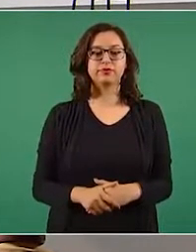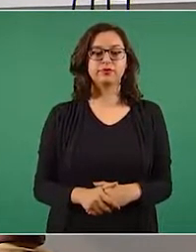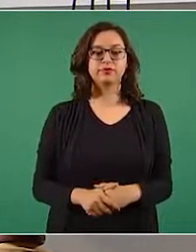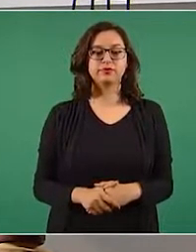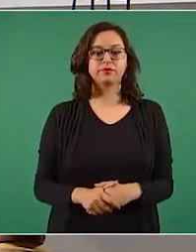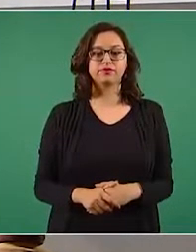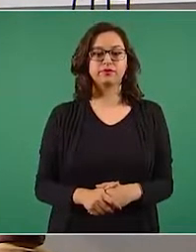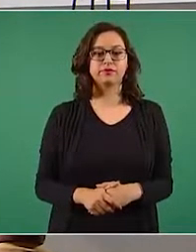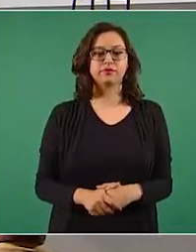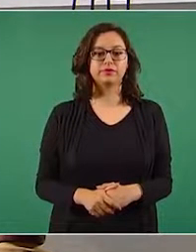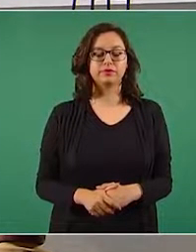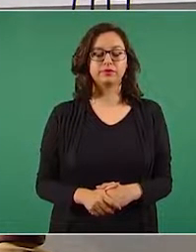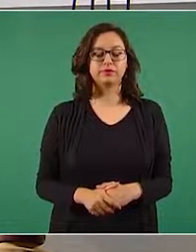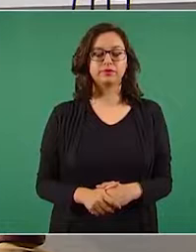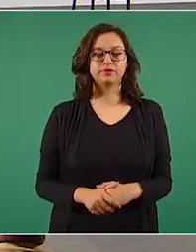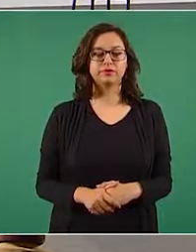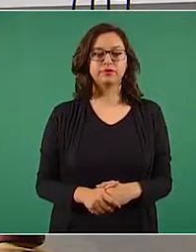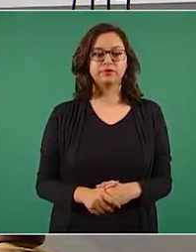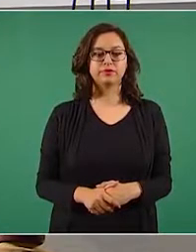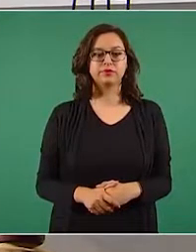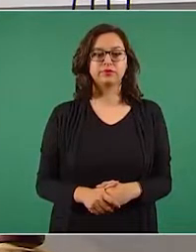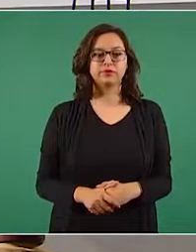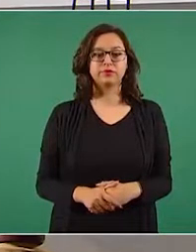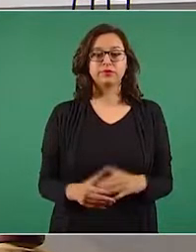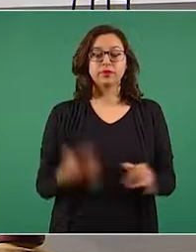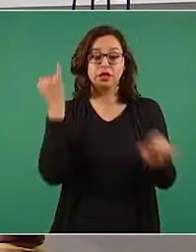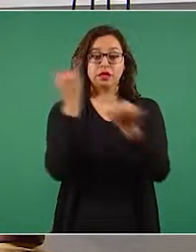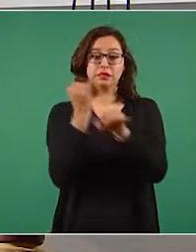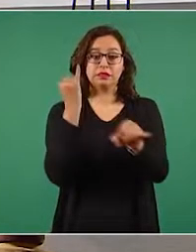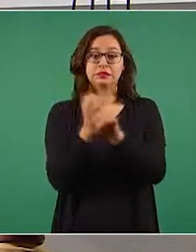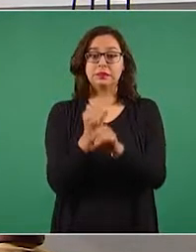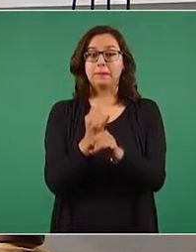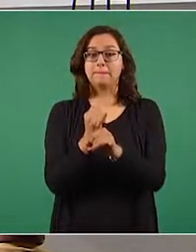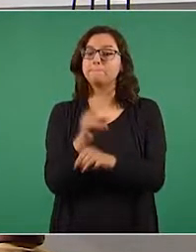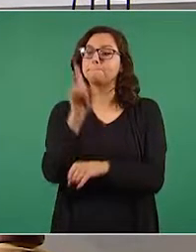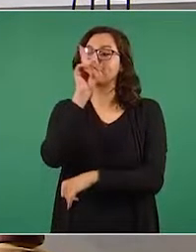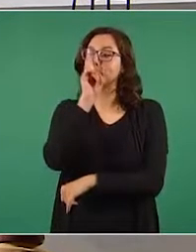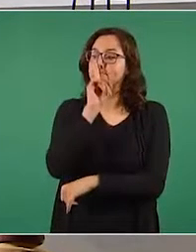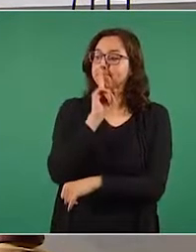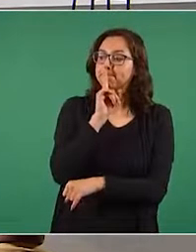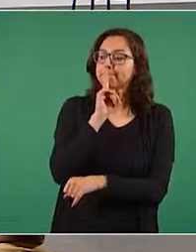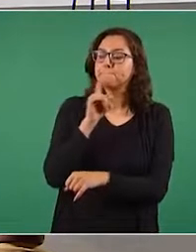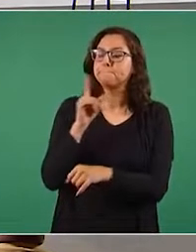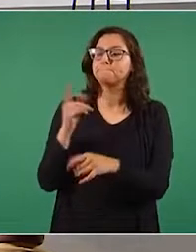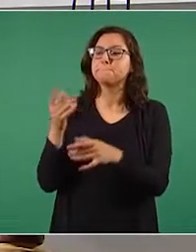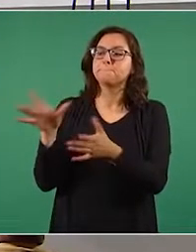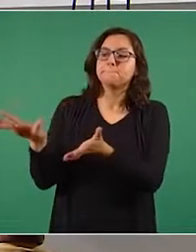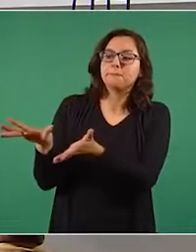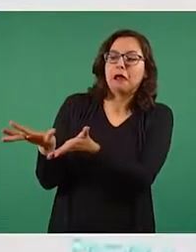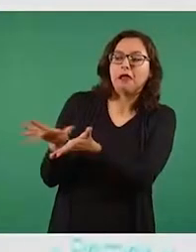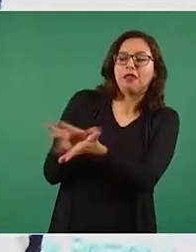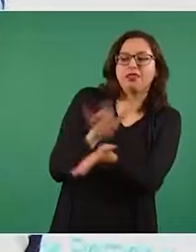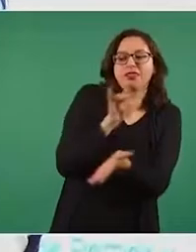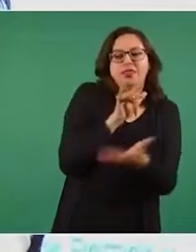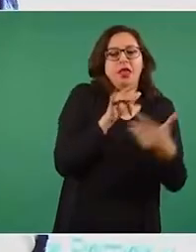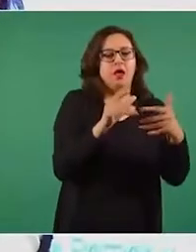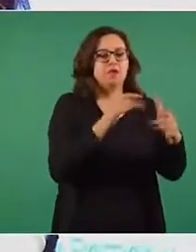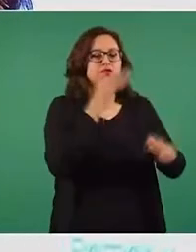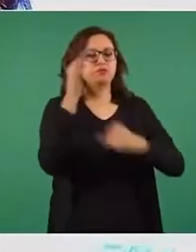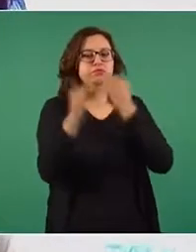una, dice, mentiras de las redes sociales que son usadas en la prensa nacional para desprestigiar.